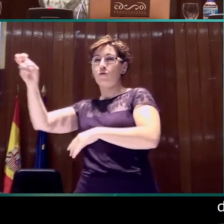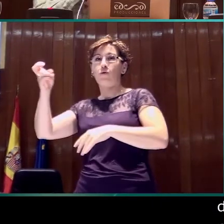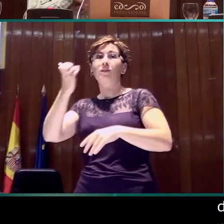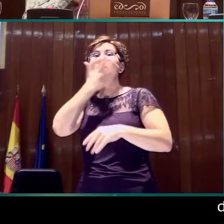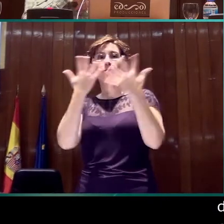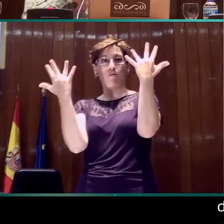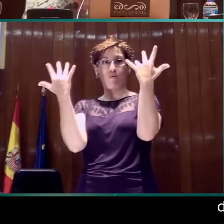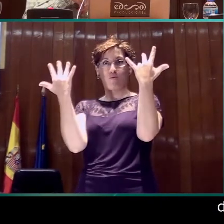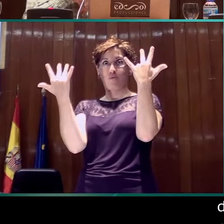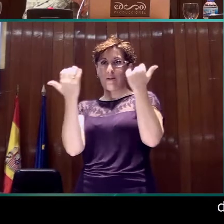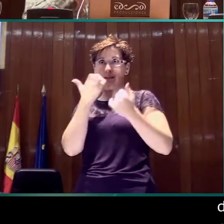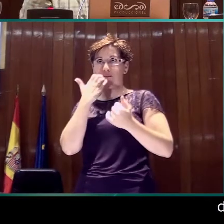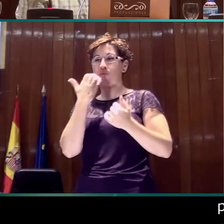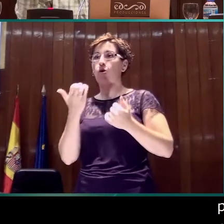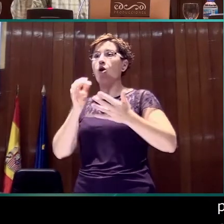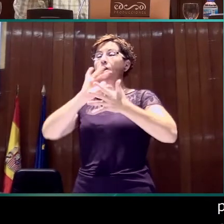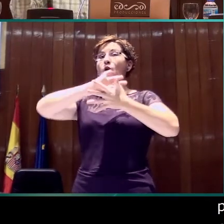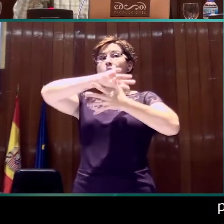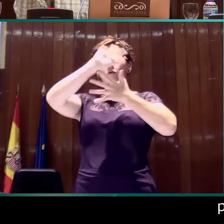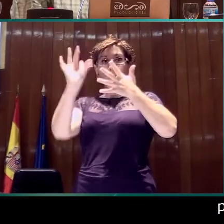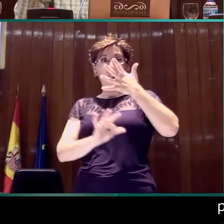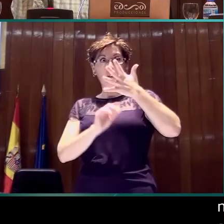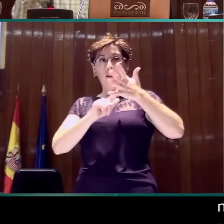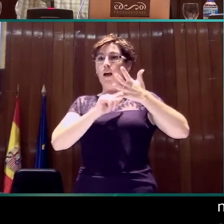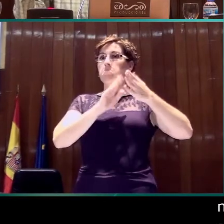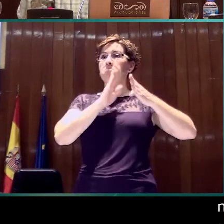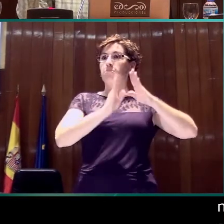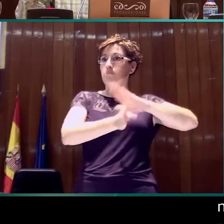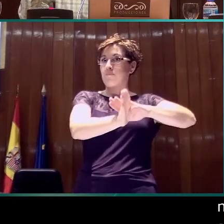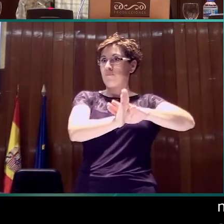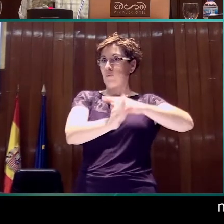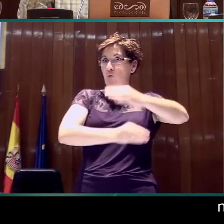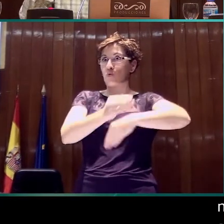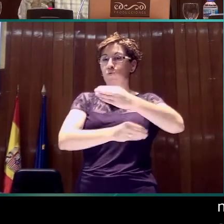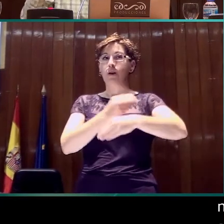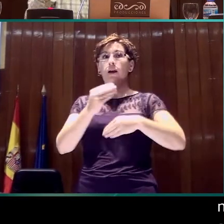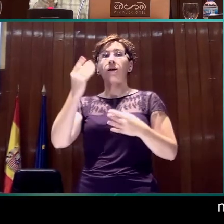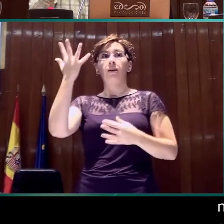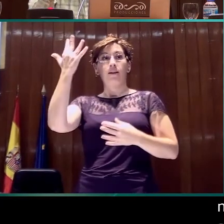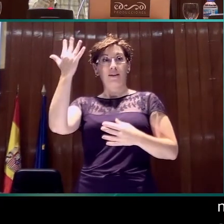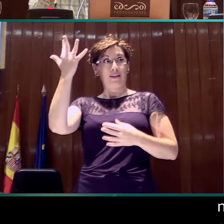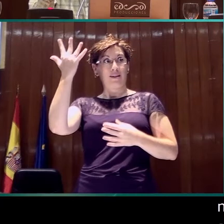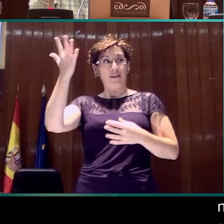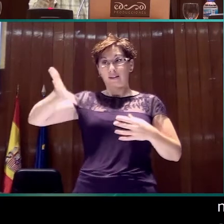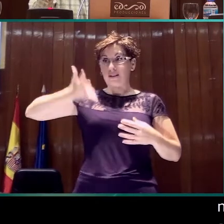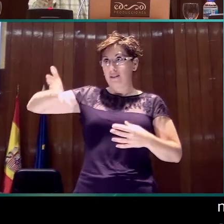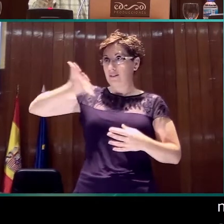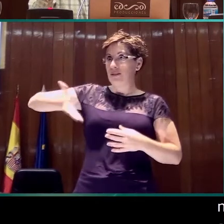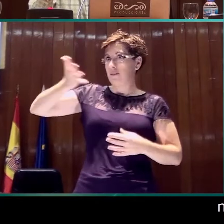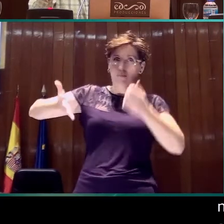podemos mantener la boyalista, ¿de acuerdo? Y cuando con la mano dominante estoy signando y necesito a lo mejor